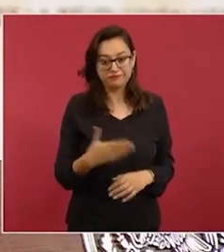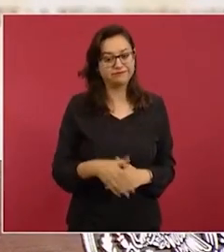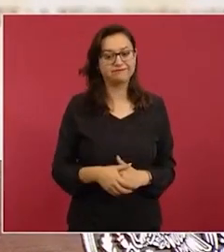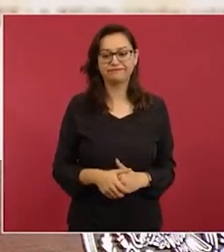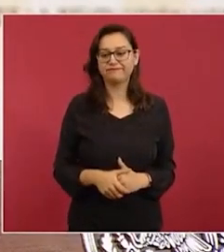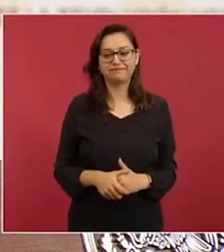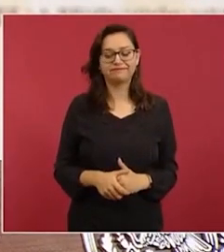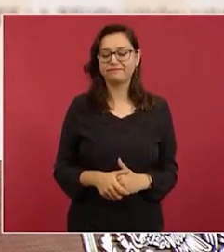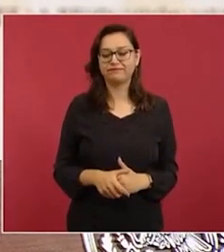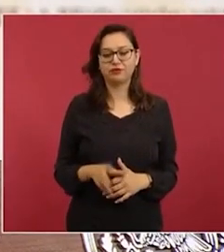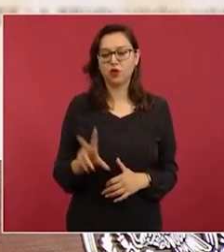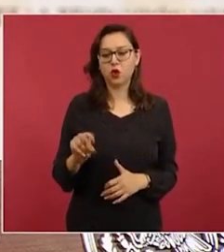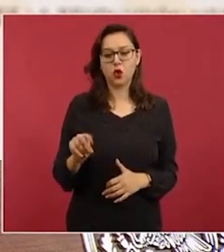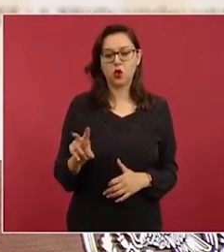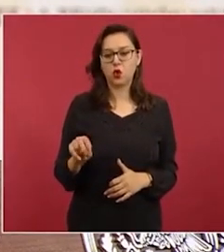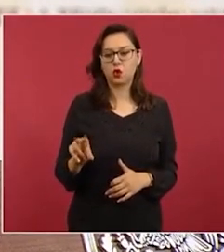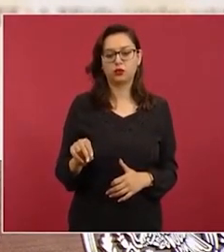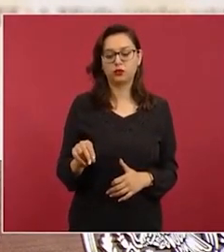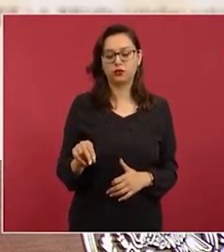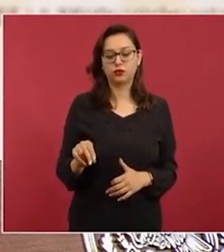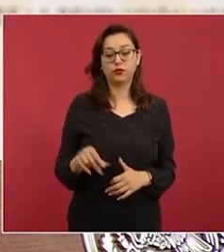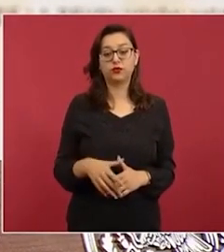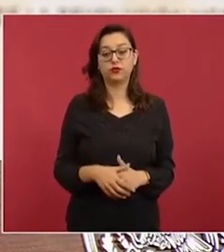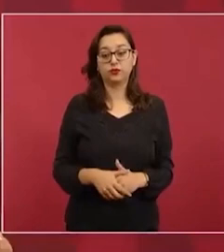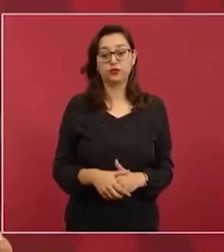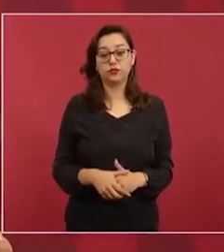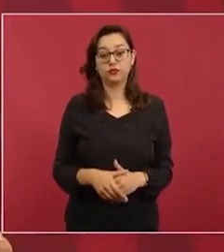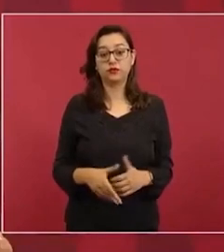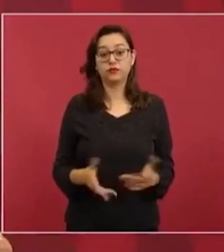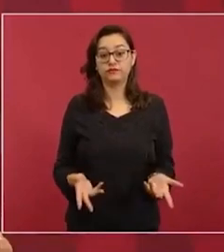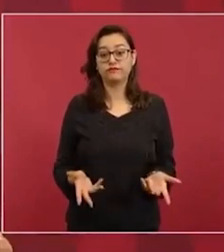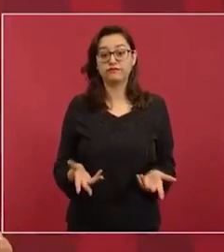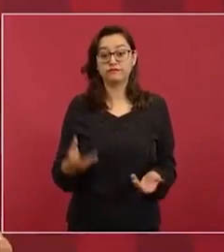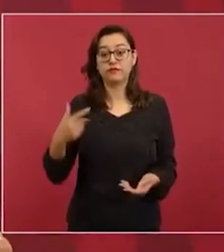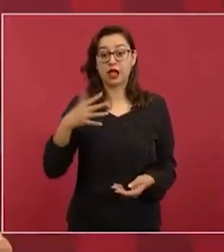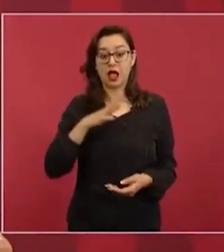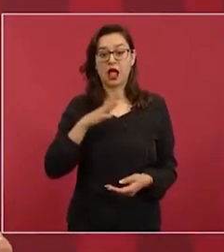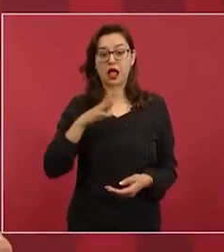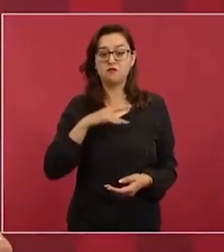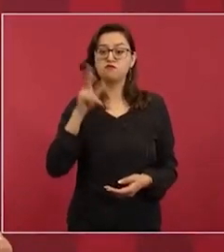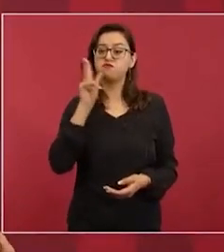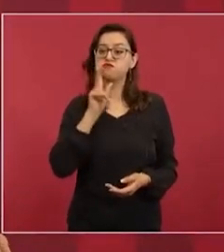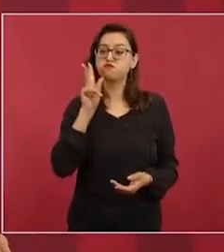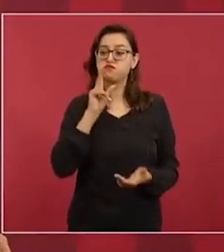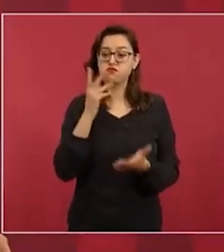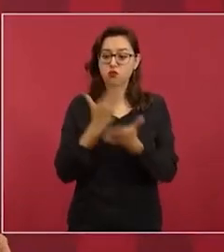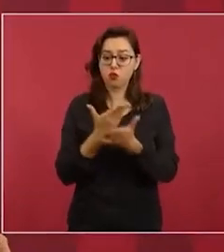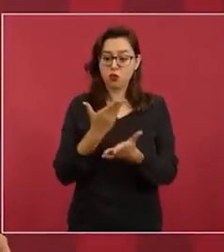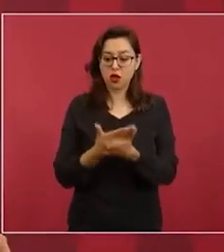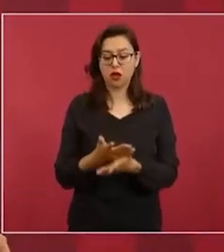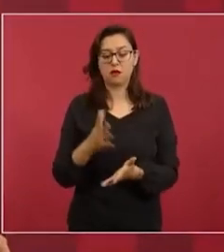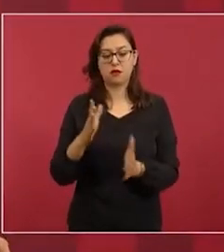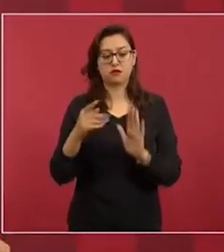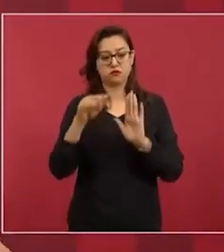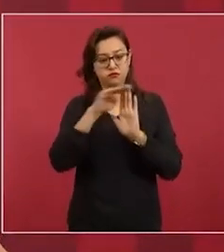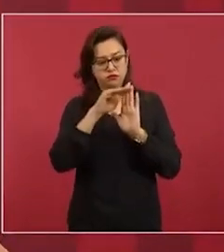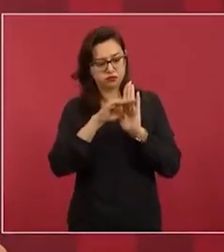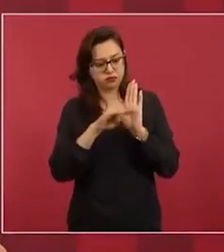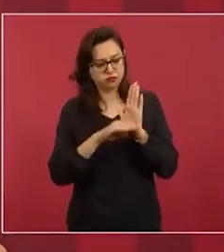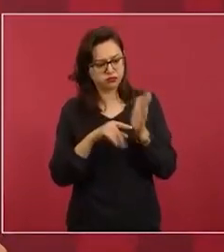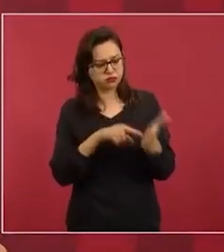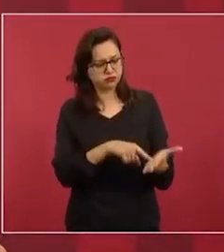Yo les diría que hay elementos, hay pruebas, de que solo